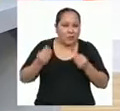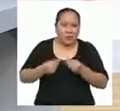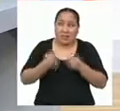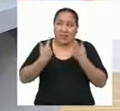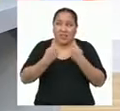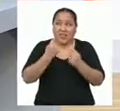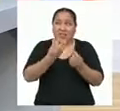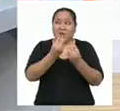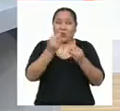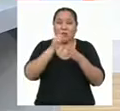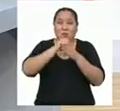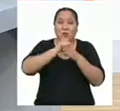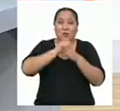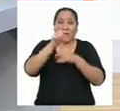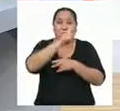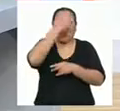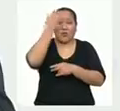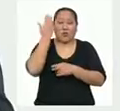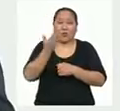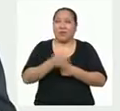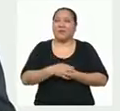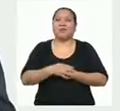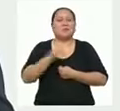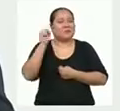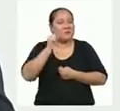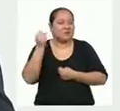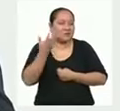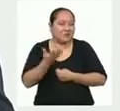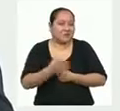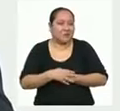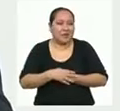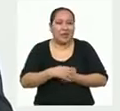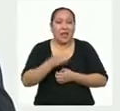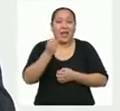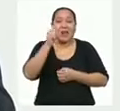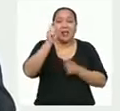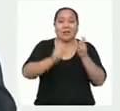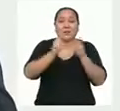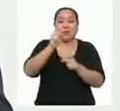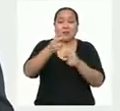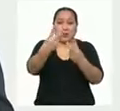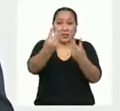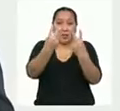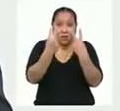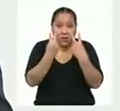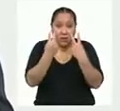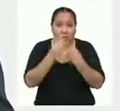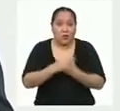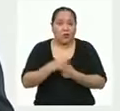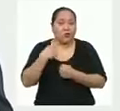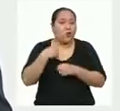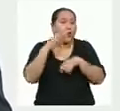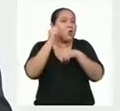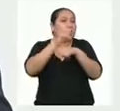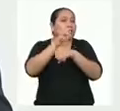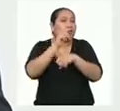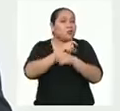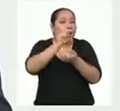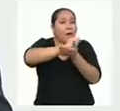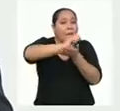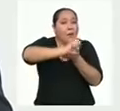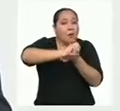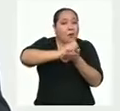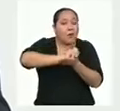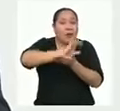algunos ejercicios para no olvidarme, profesora. Sí, a las personas que nos están viendo, yo les recomiendo tomar